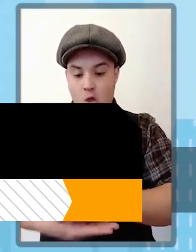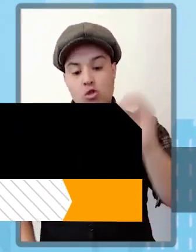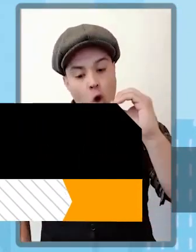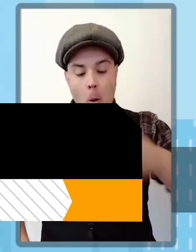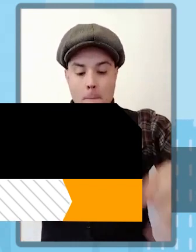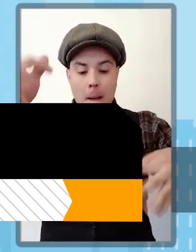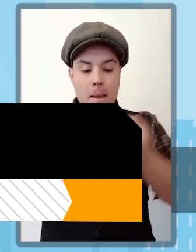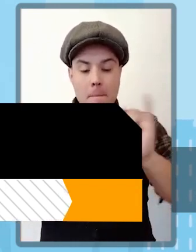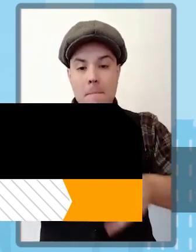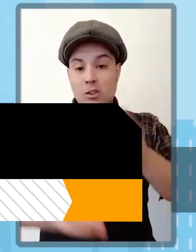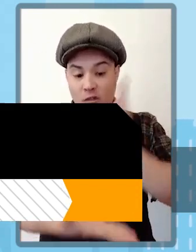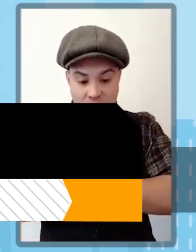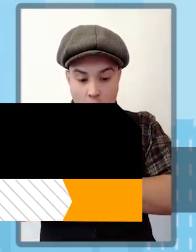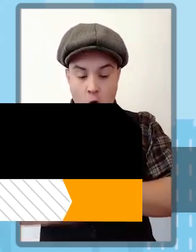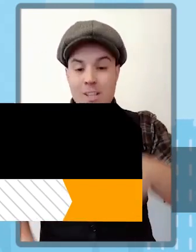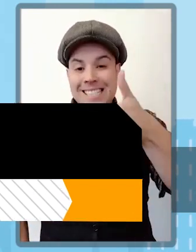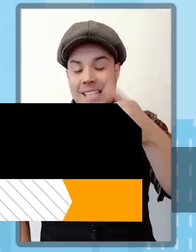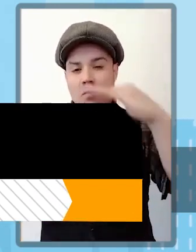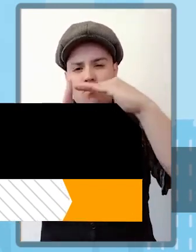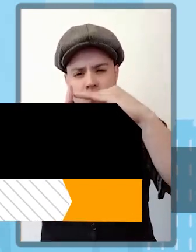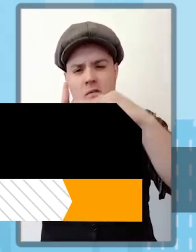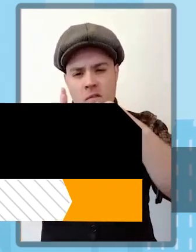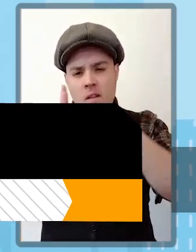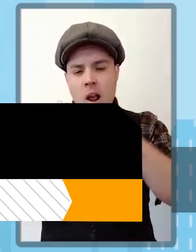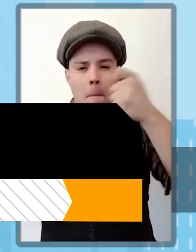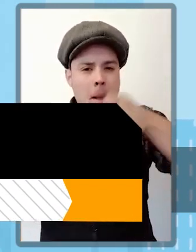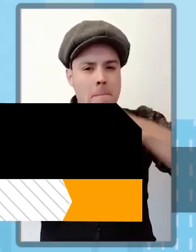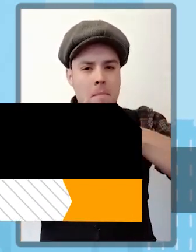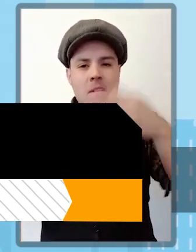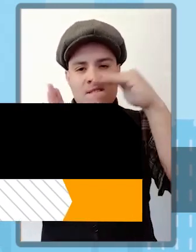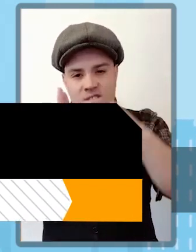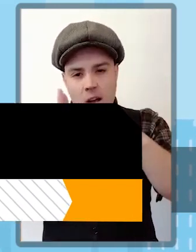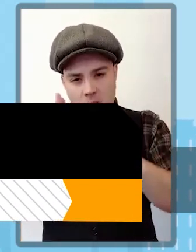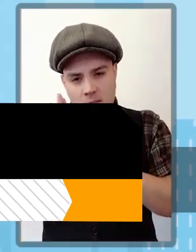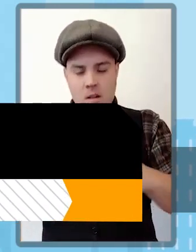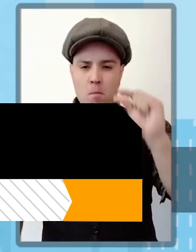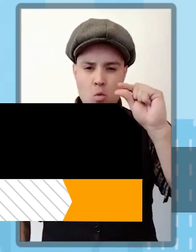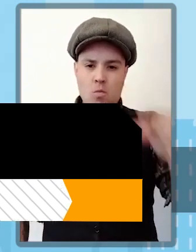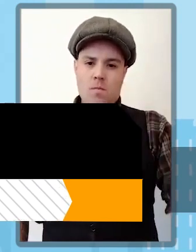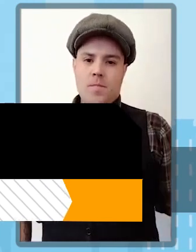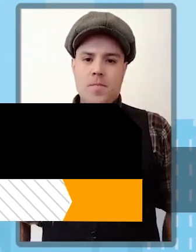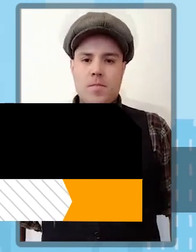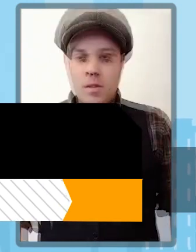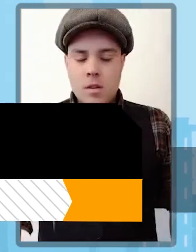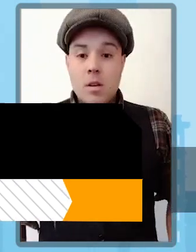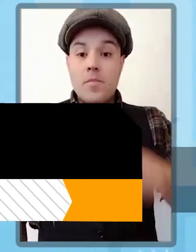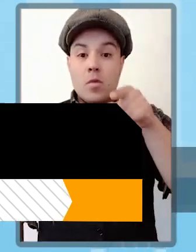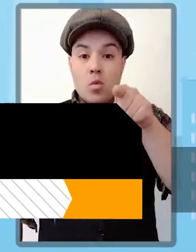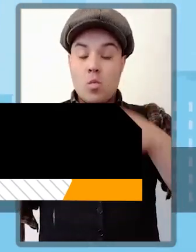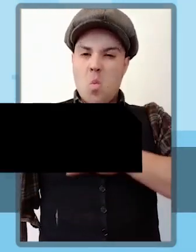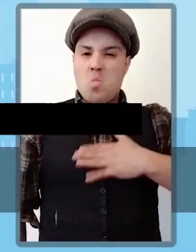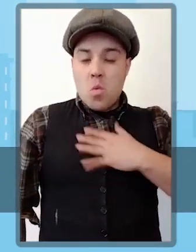por el Instituto de Previsión Social IPS o las cajas de compensación y pueden recibirlo por un periodo de hasta 360 días.